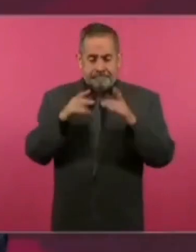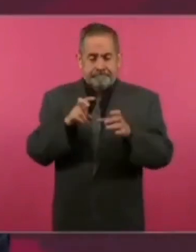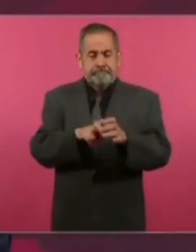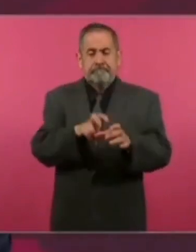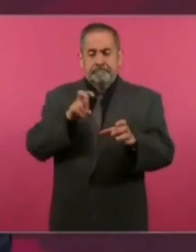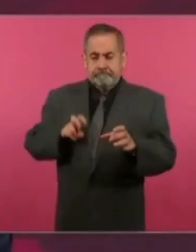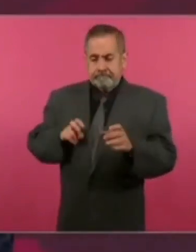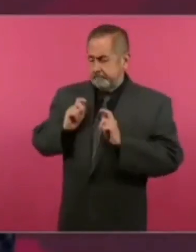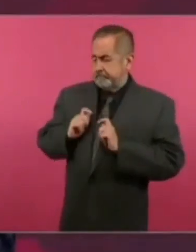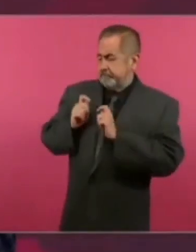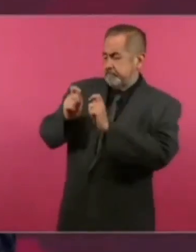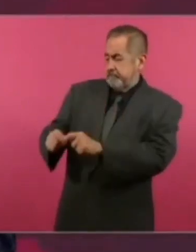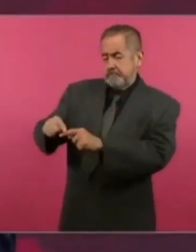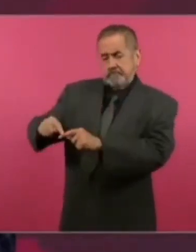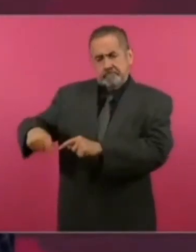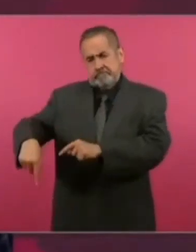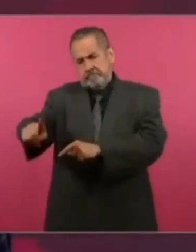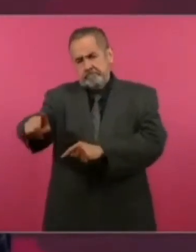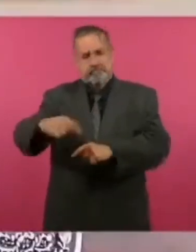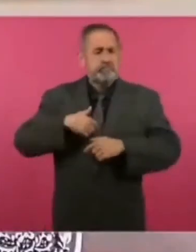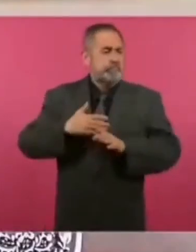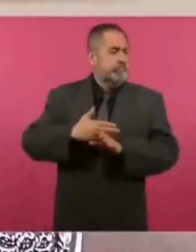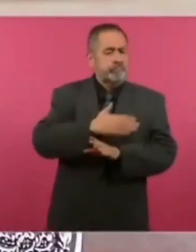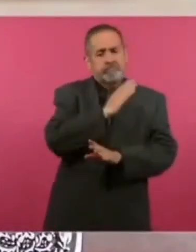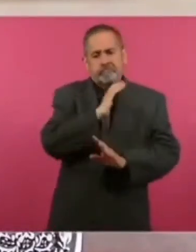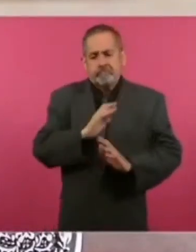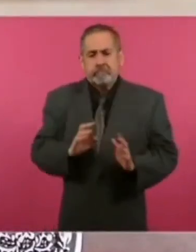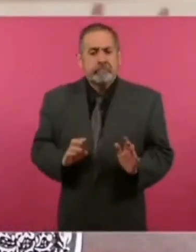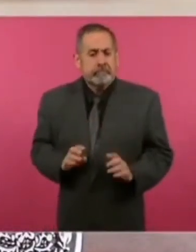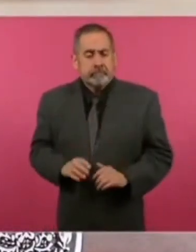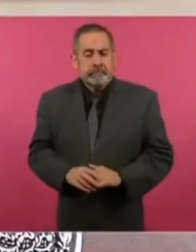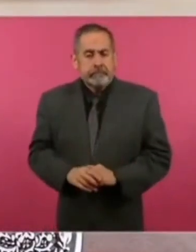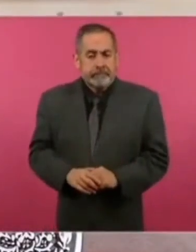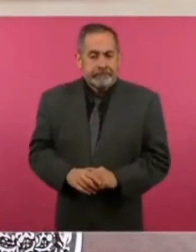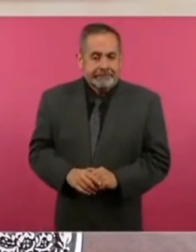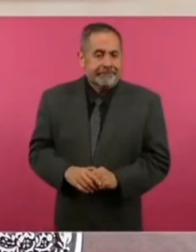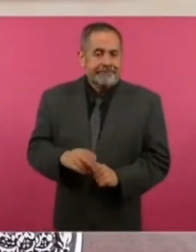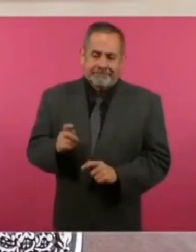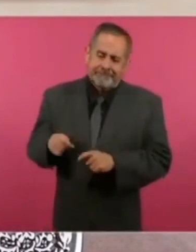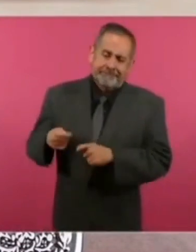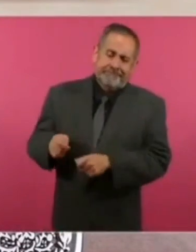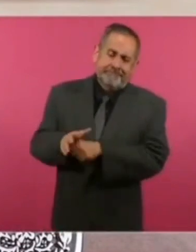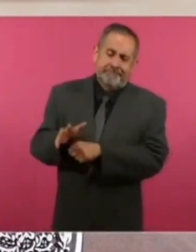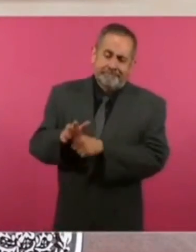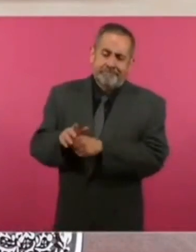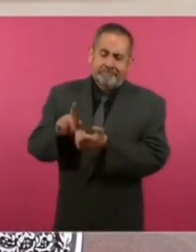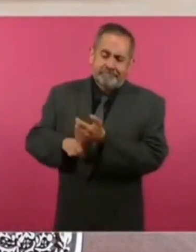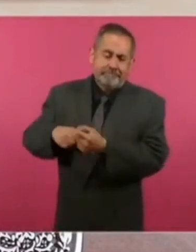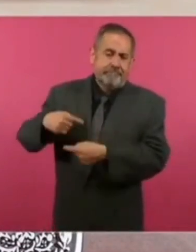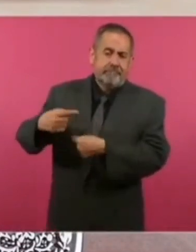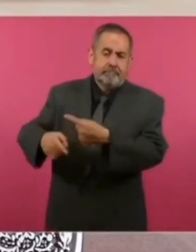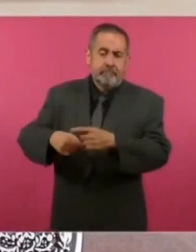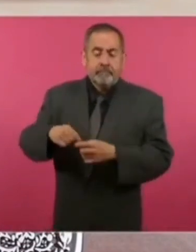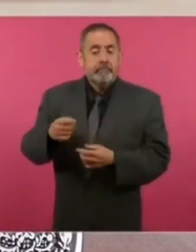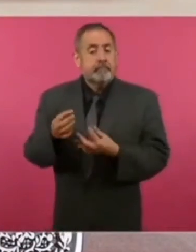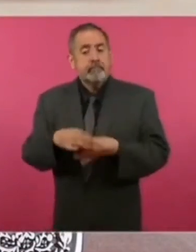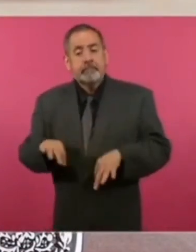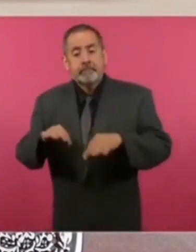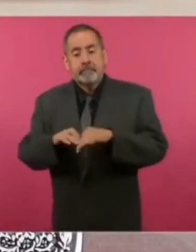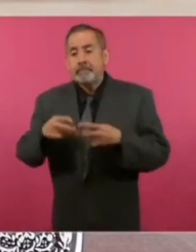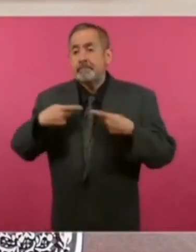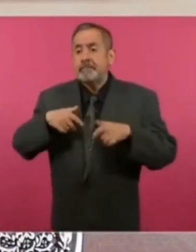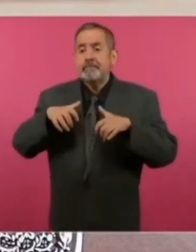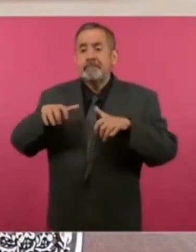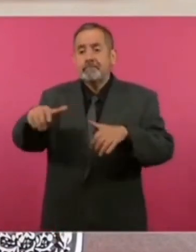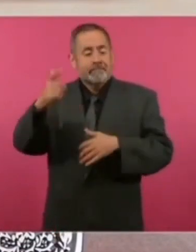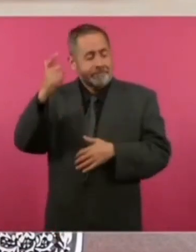generacional. Y ya hay un cambio de mentalidad en el